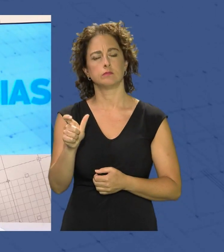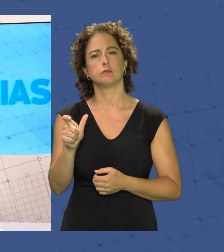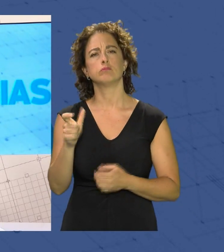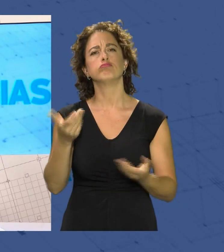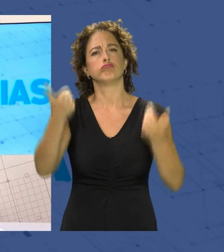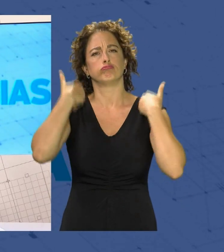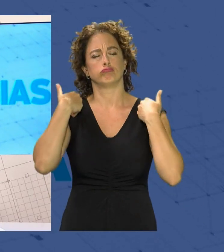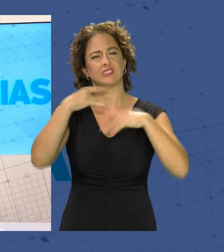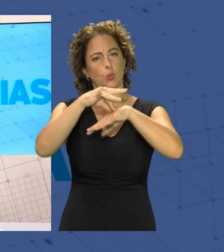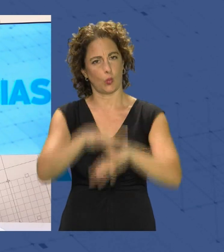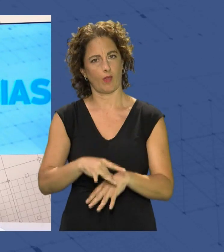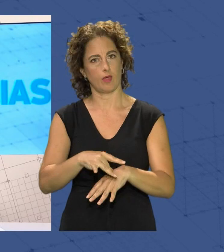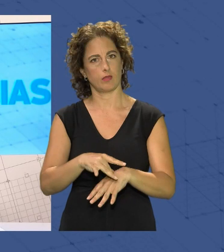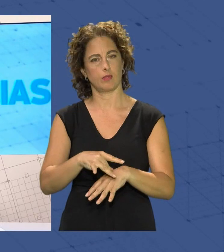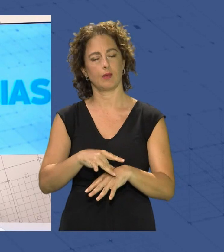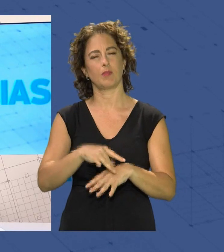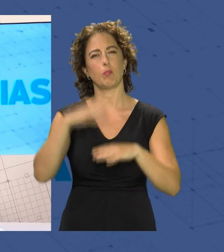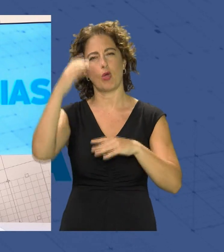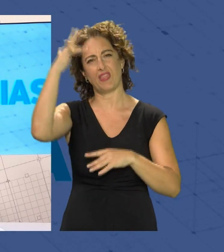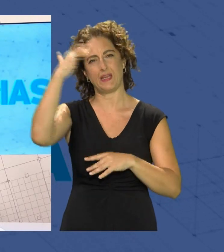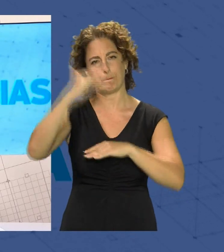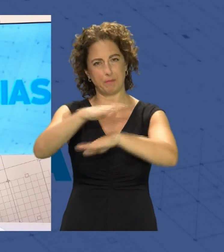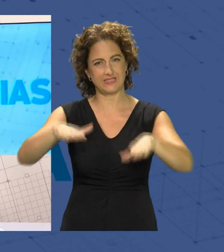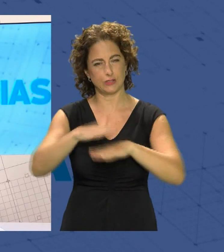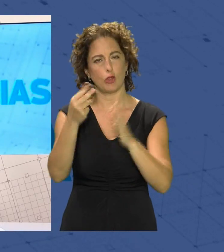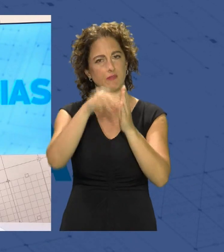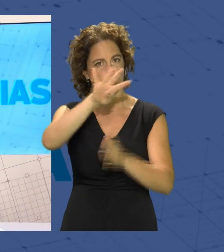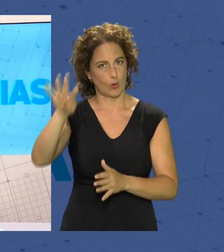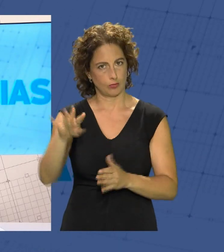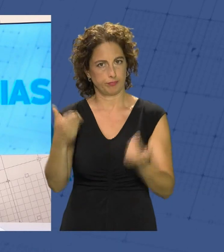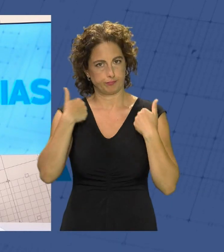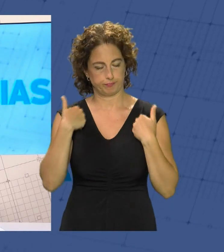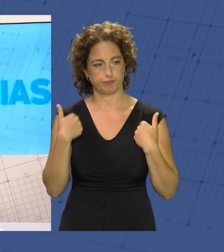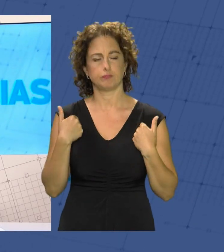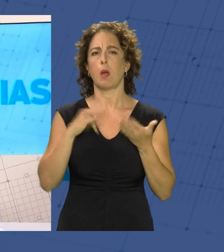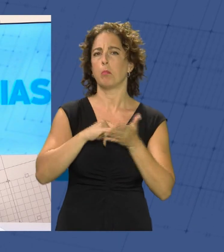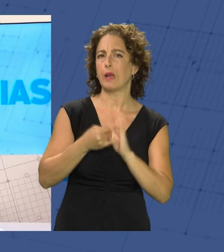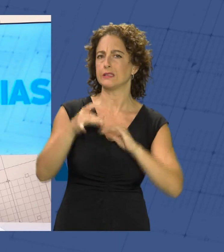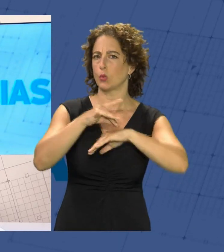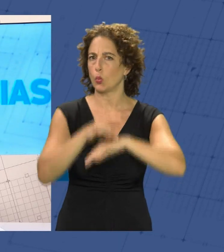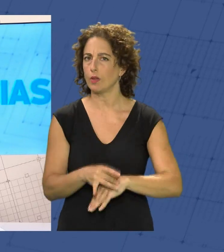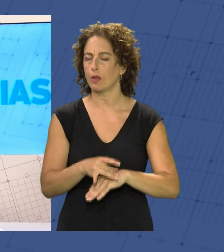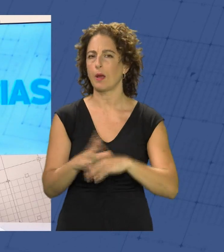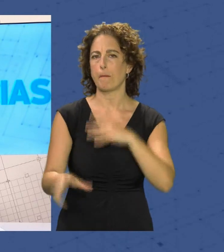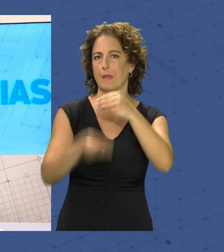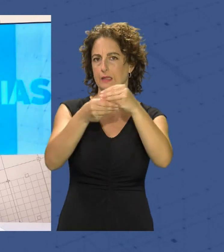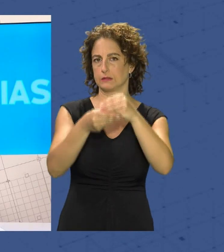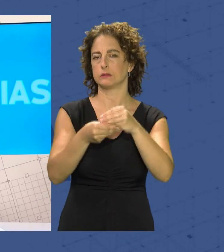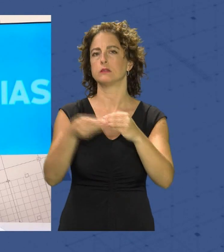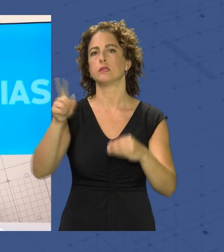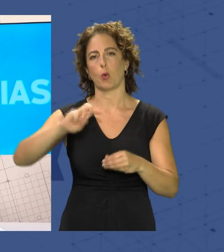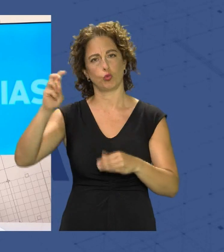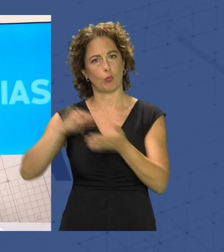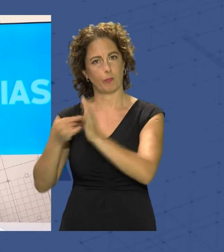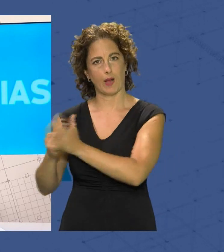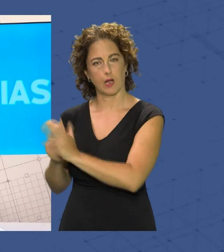dispositivo de seguridad del Dream Beach 2024 un plan de seguridad al que hay que sumar otros planes